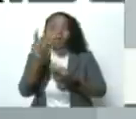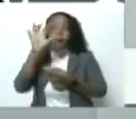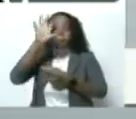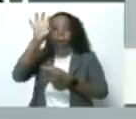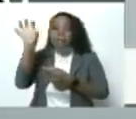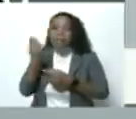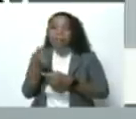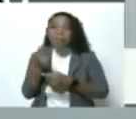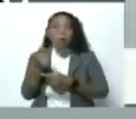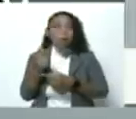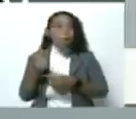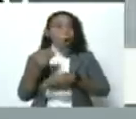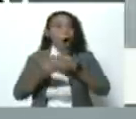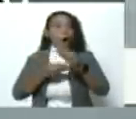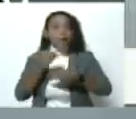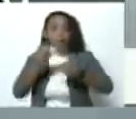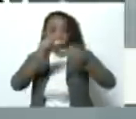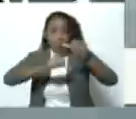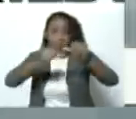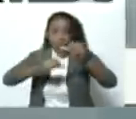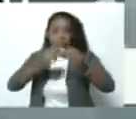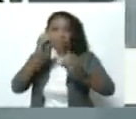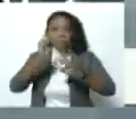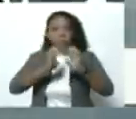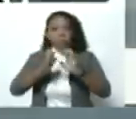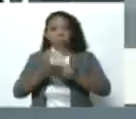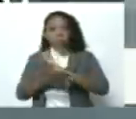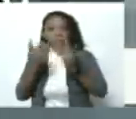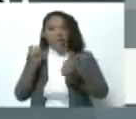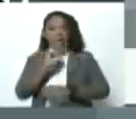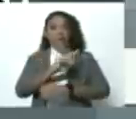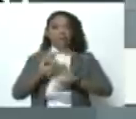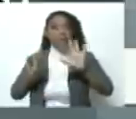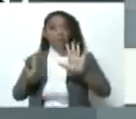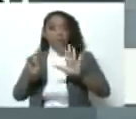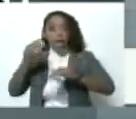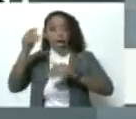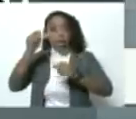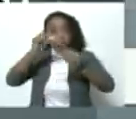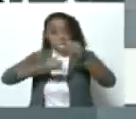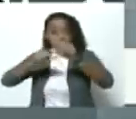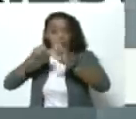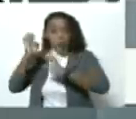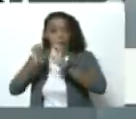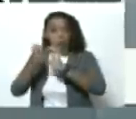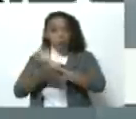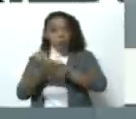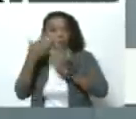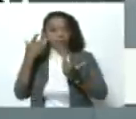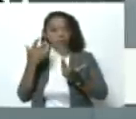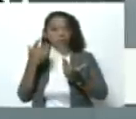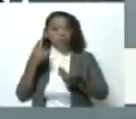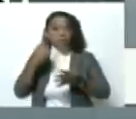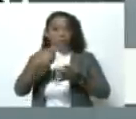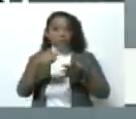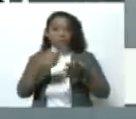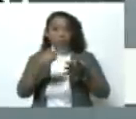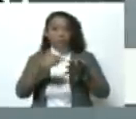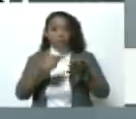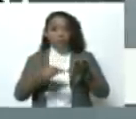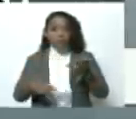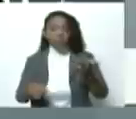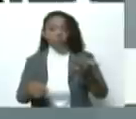que duran semanas, meses. Estos señores han visto 17 auditorías, han visto el hardware, el software, la auditoría